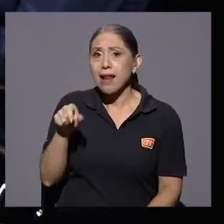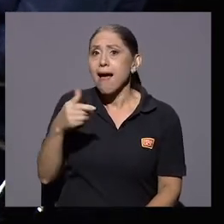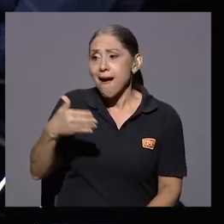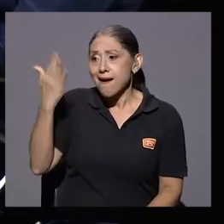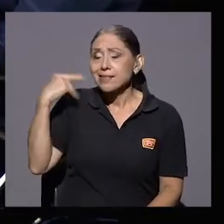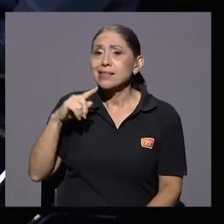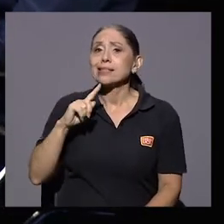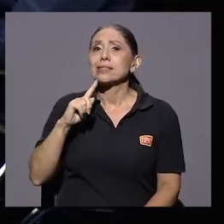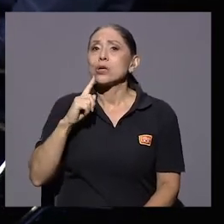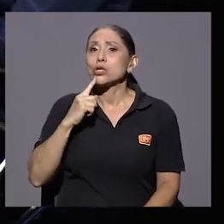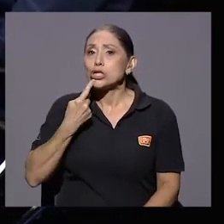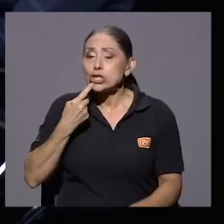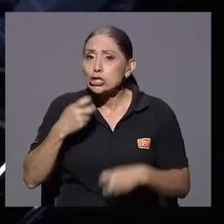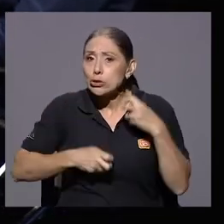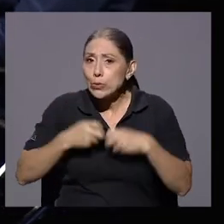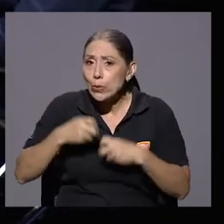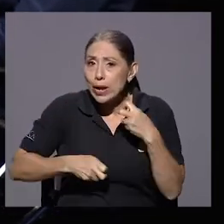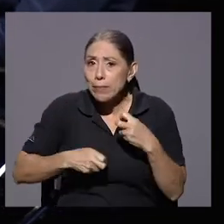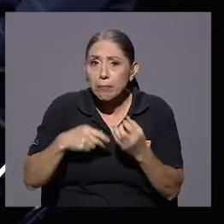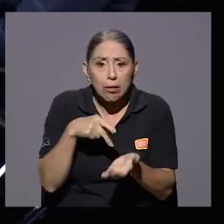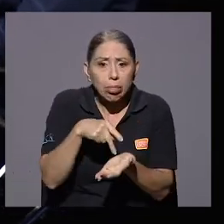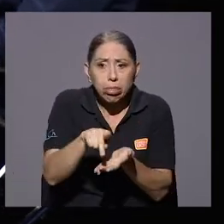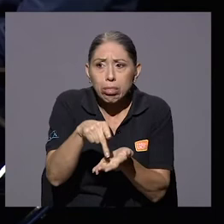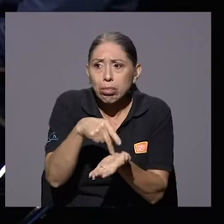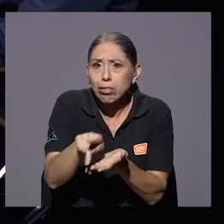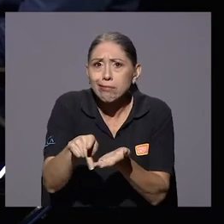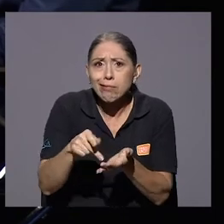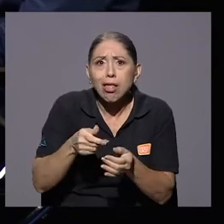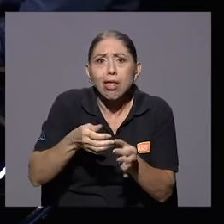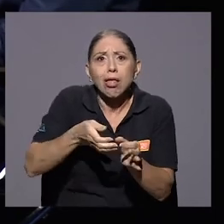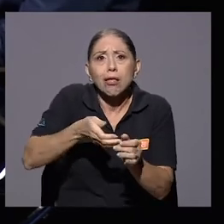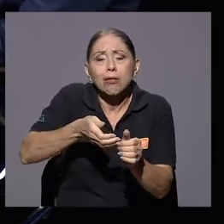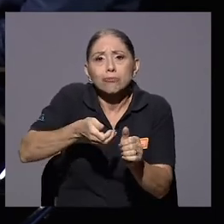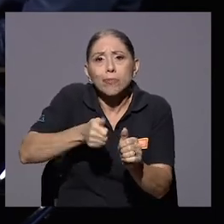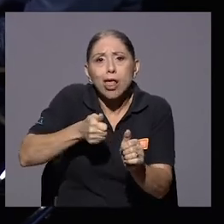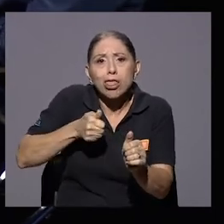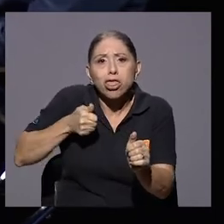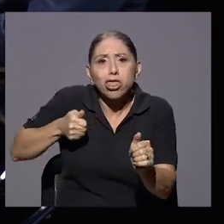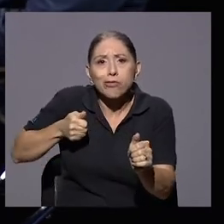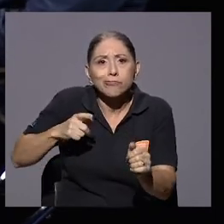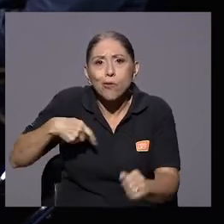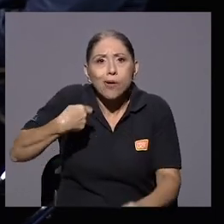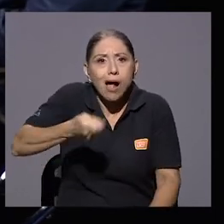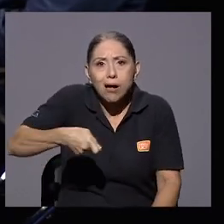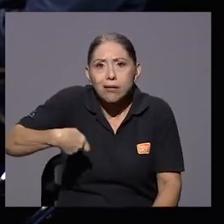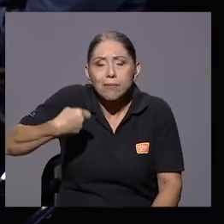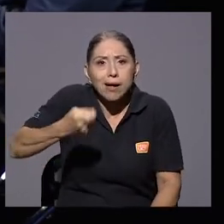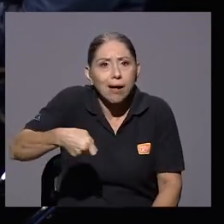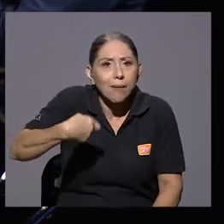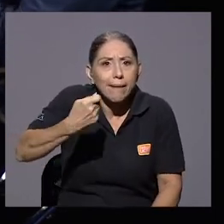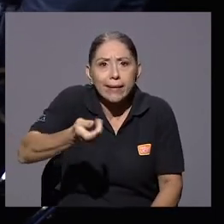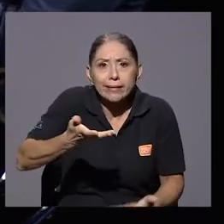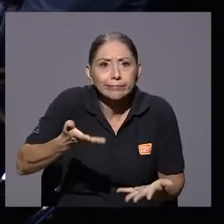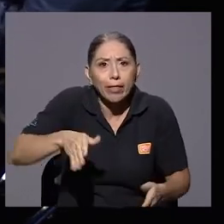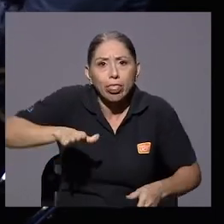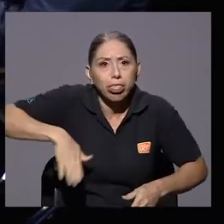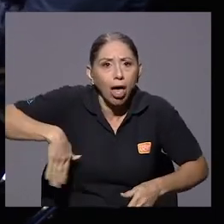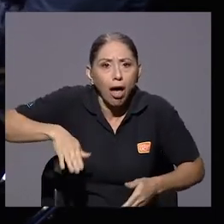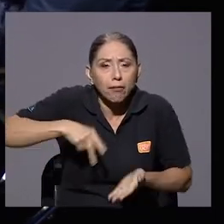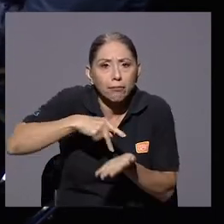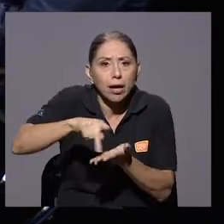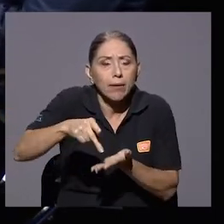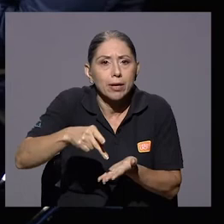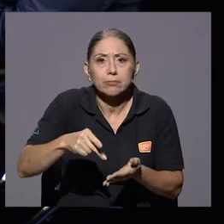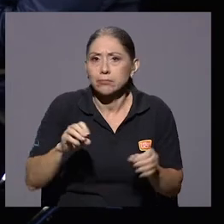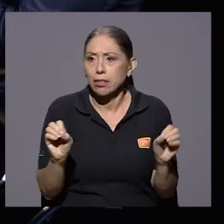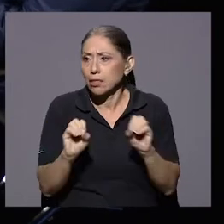de retrasos salariales. Imaginémonos que ninguna persona vive de a gratis, ¿verdad? Uno va